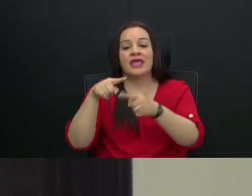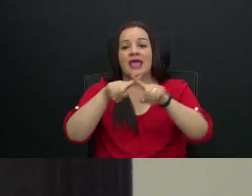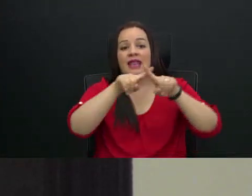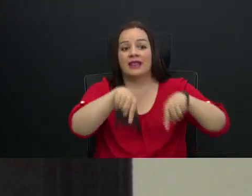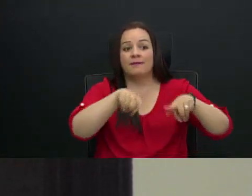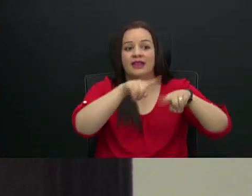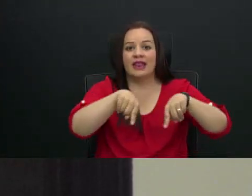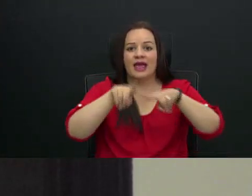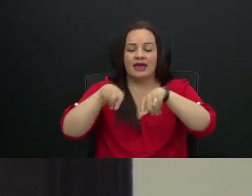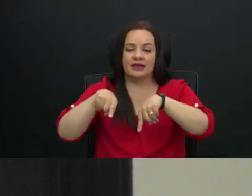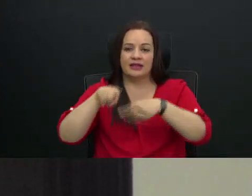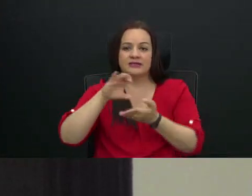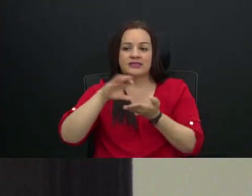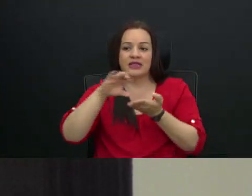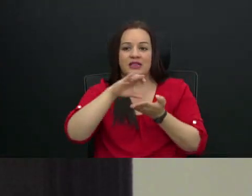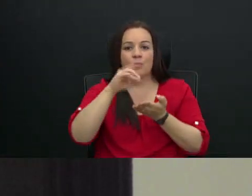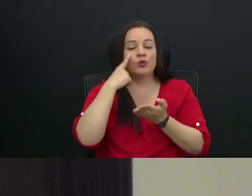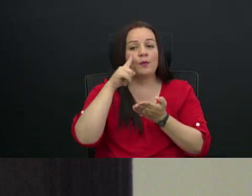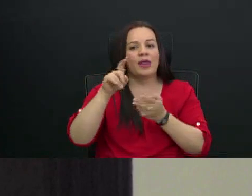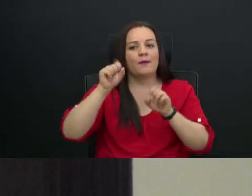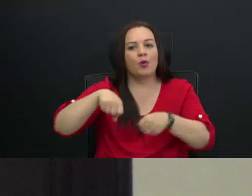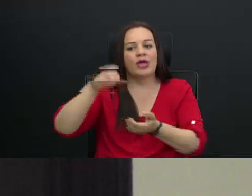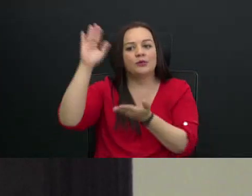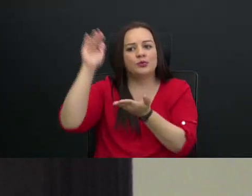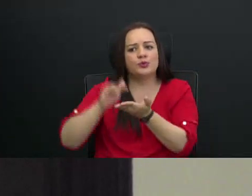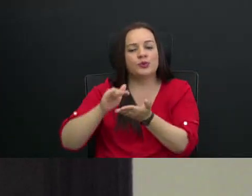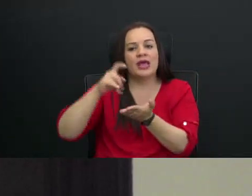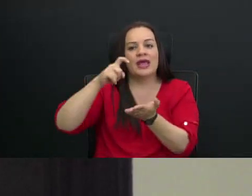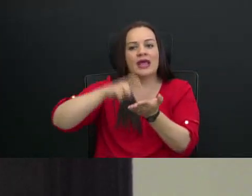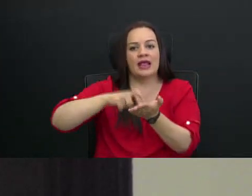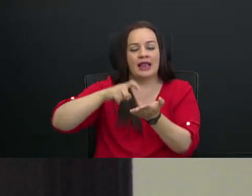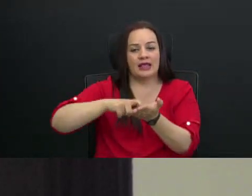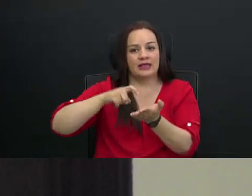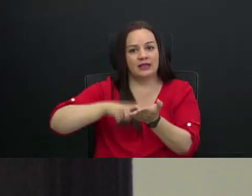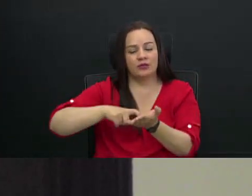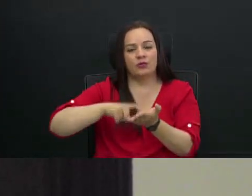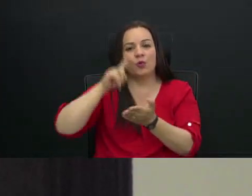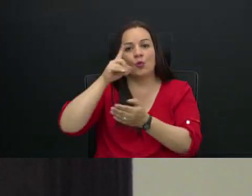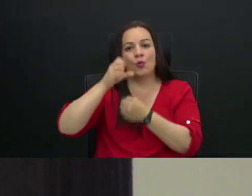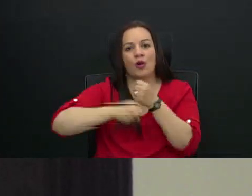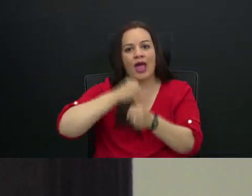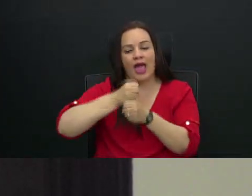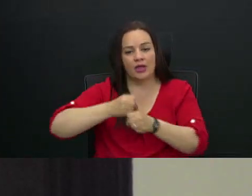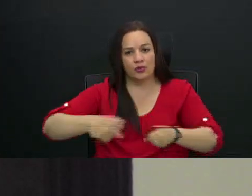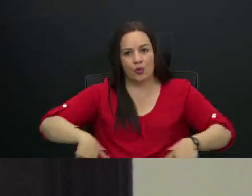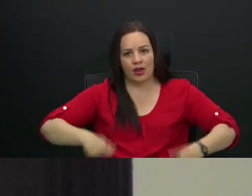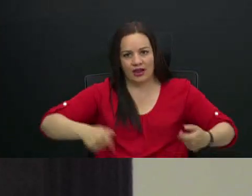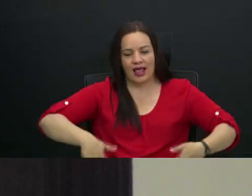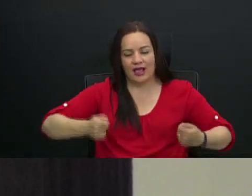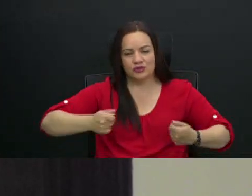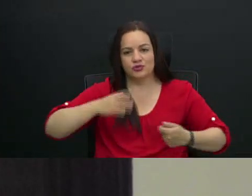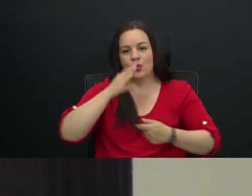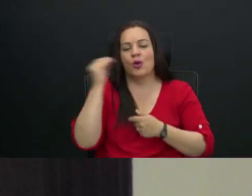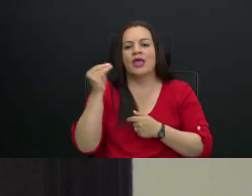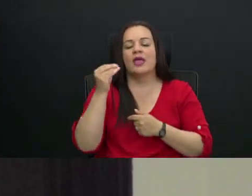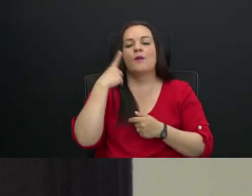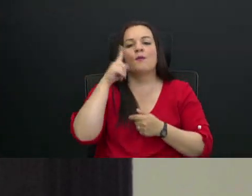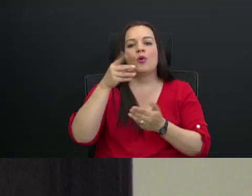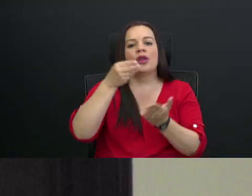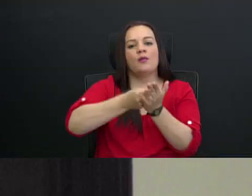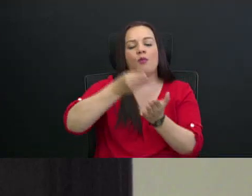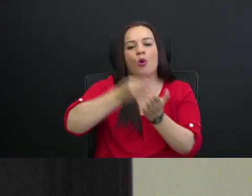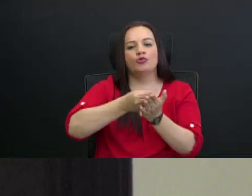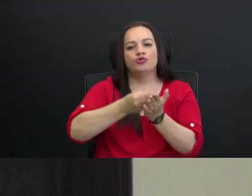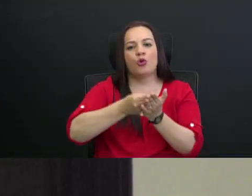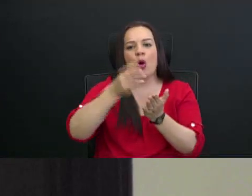incentivos para reducir el gasto dentro de un año bajo el monto aprobado por la Asamblea